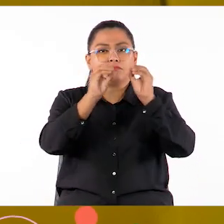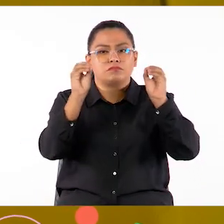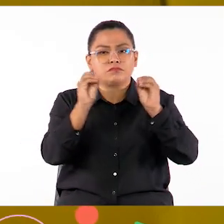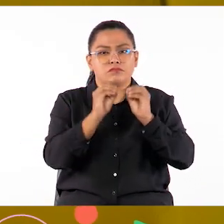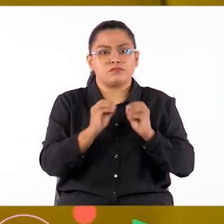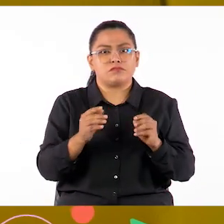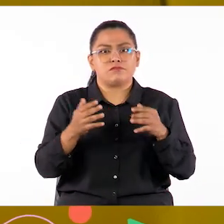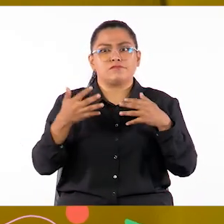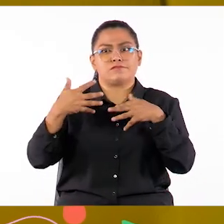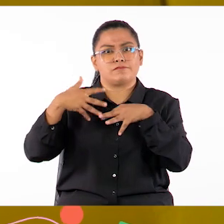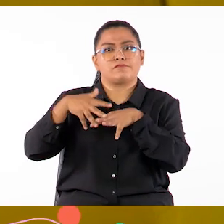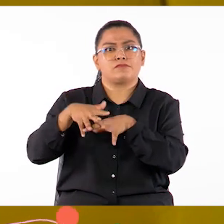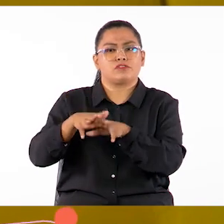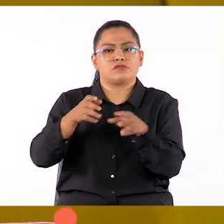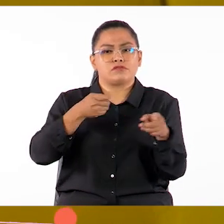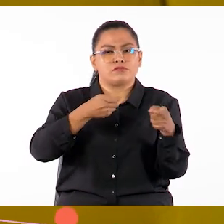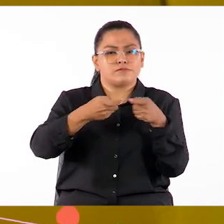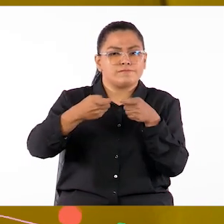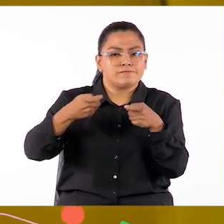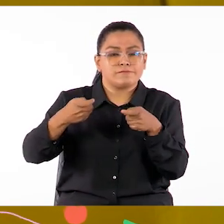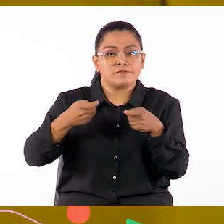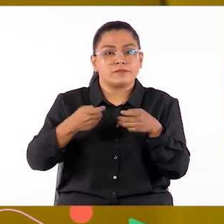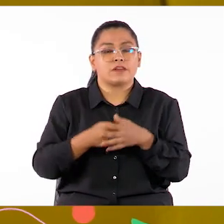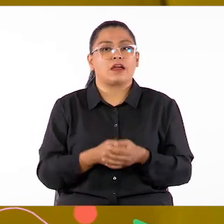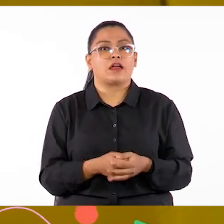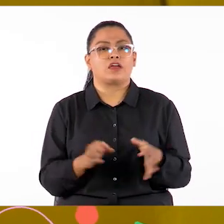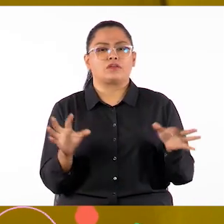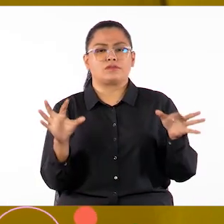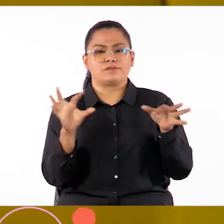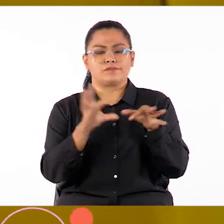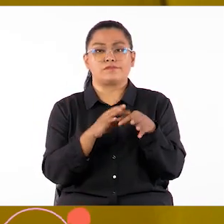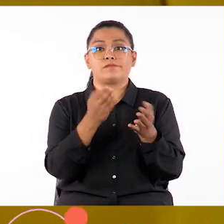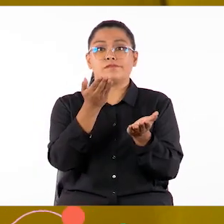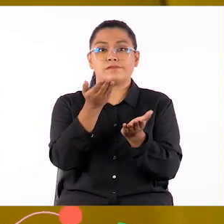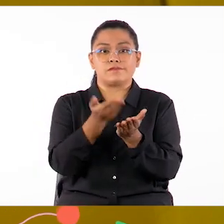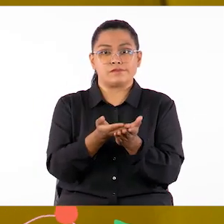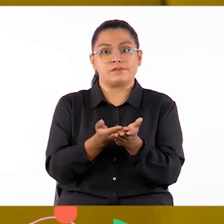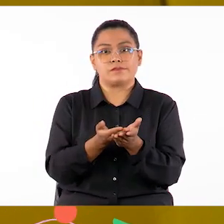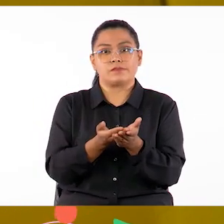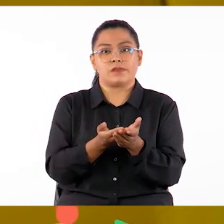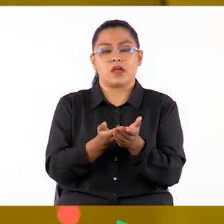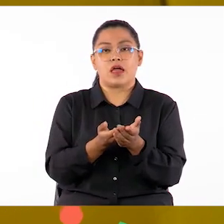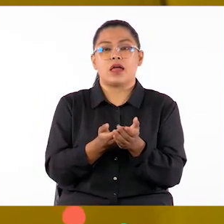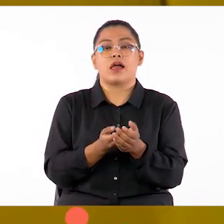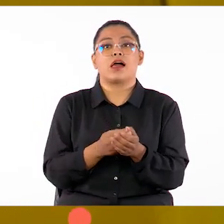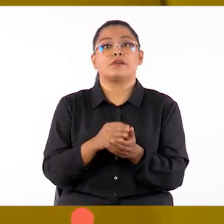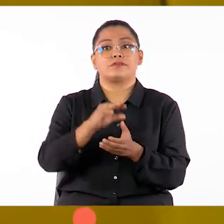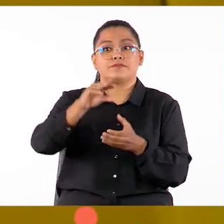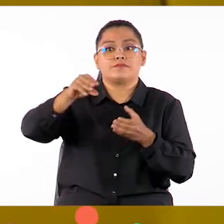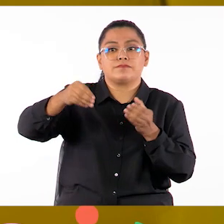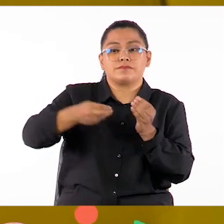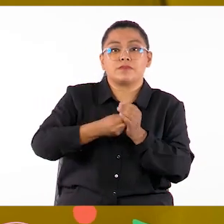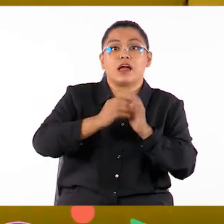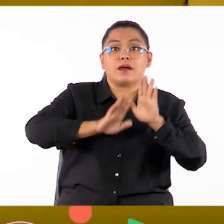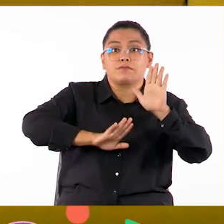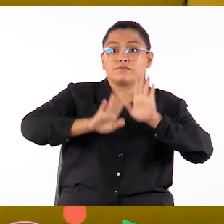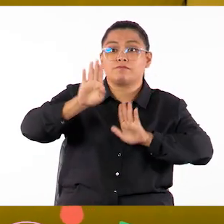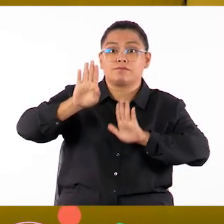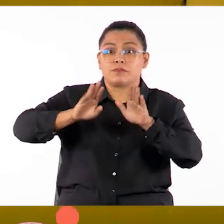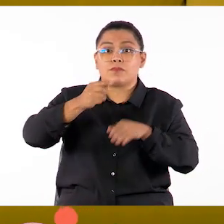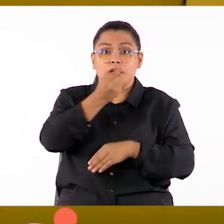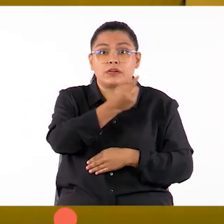manejarlas y que se adapten a la propuesta. Incluya modos de participación para los asistentes.